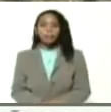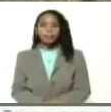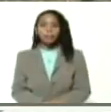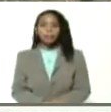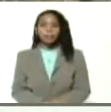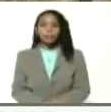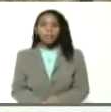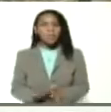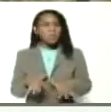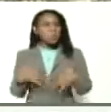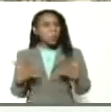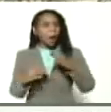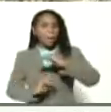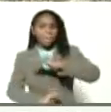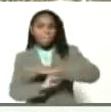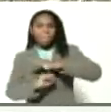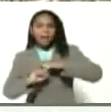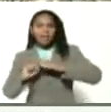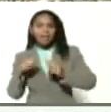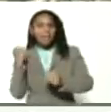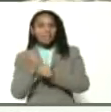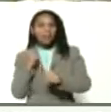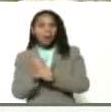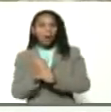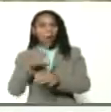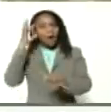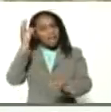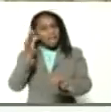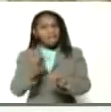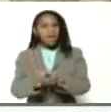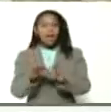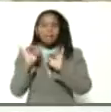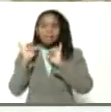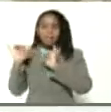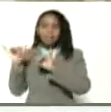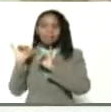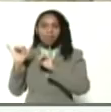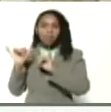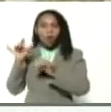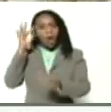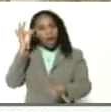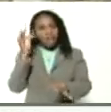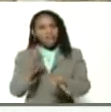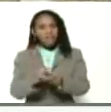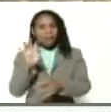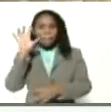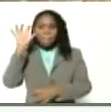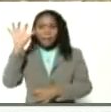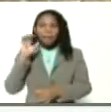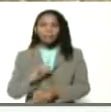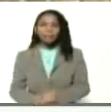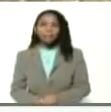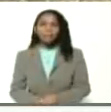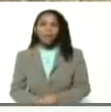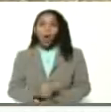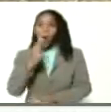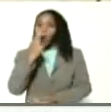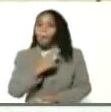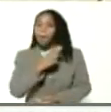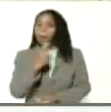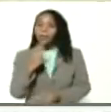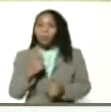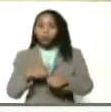¿Cuál es la base del trabajo? La fe en sí mismo, la fe en el país y el compromiso